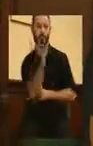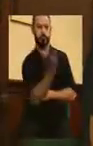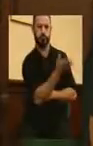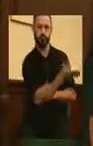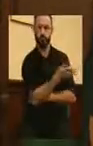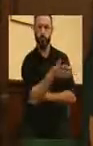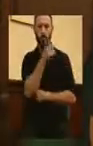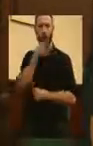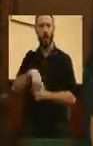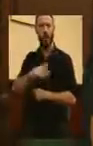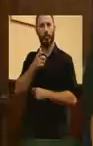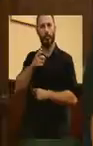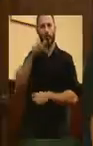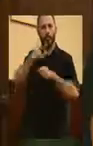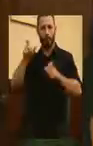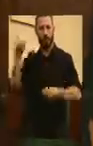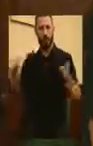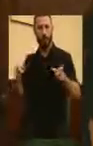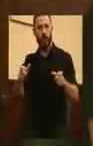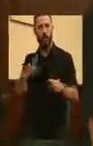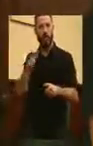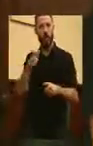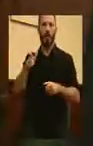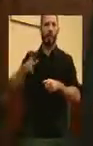las personas, independientemente de su situación económica.